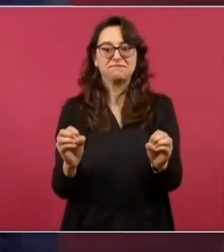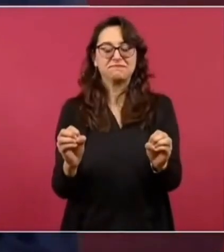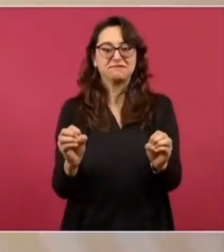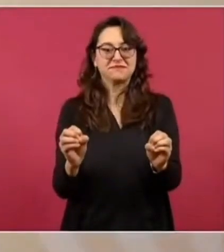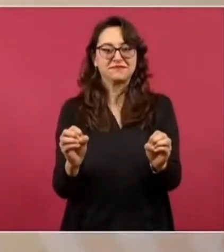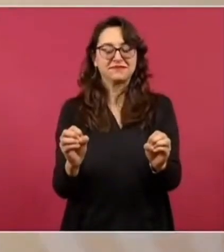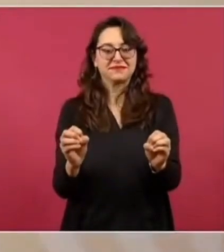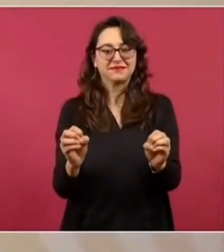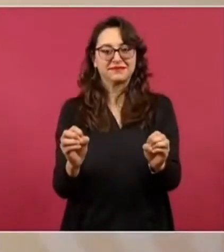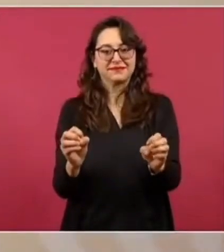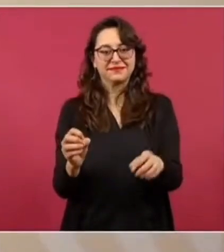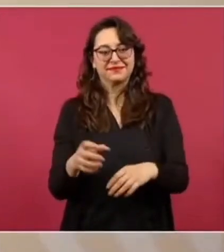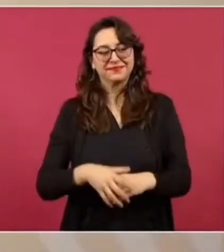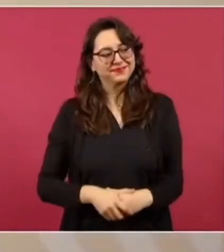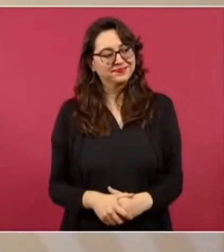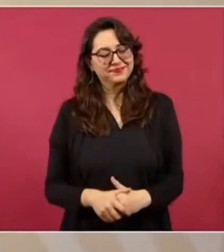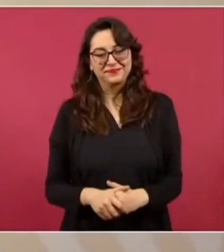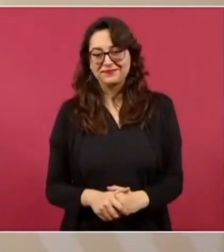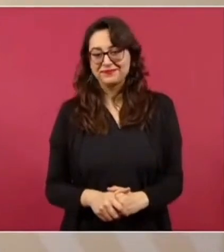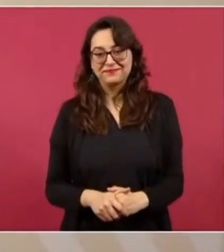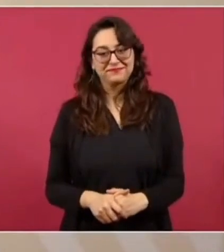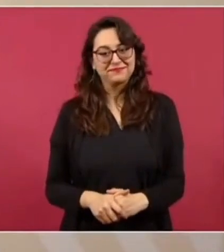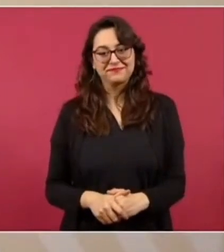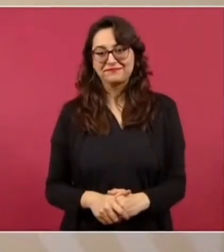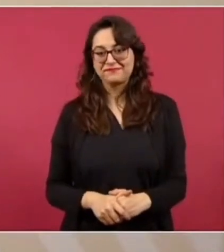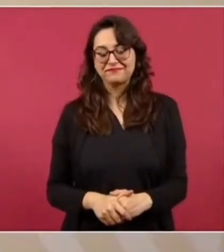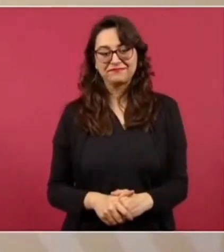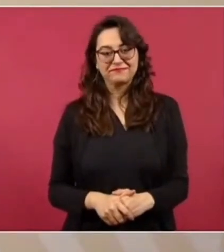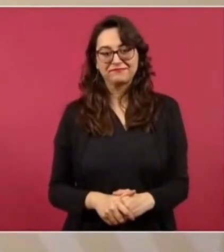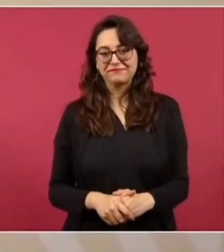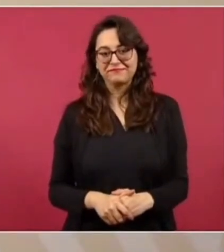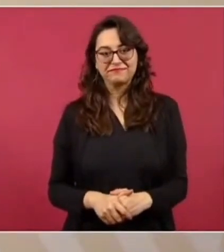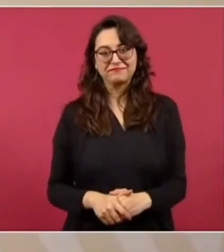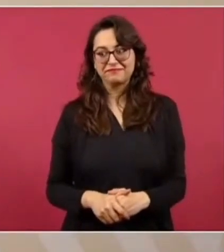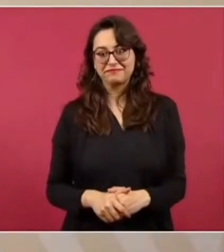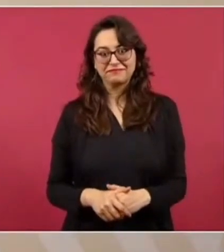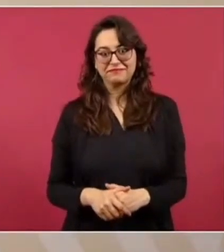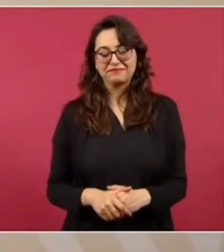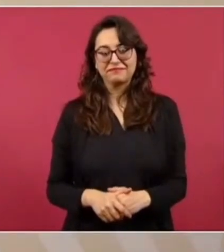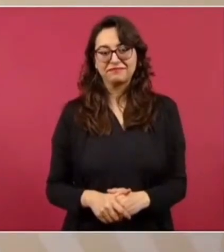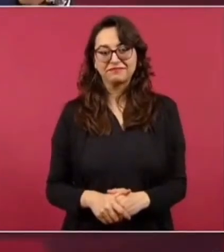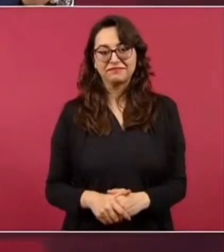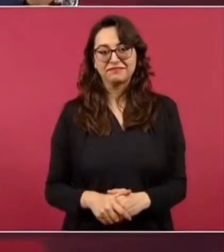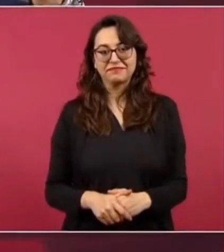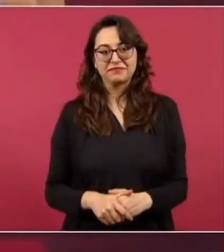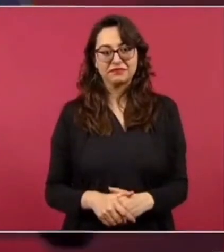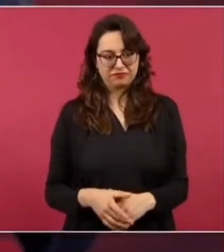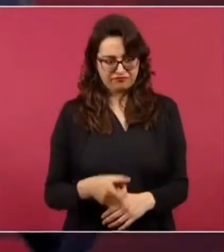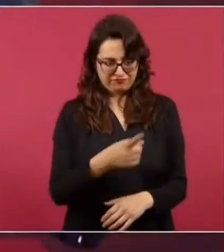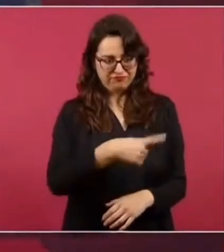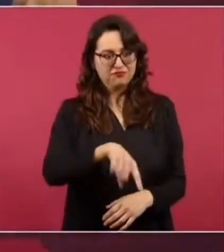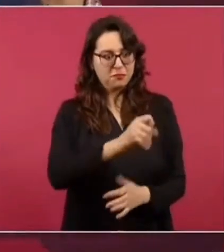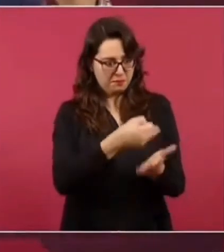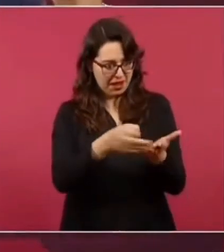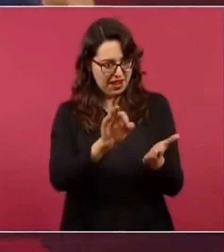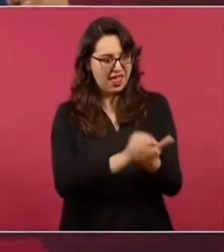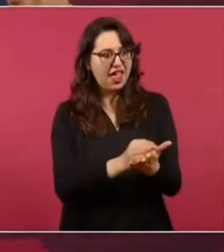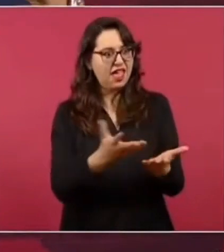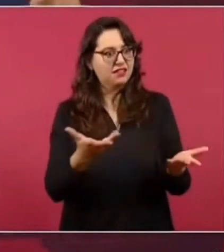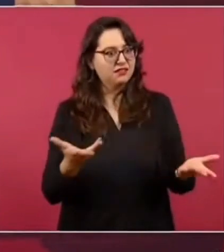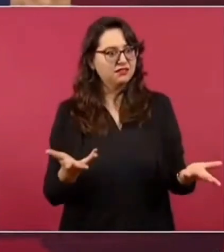este hay la pasión